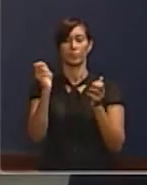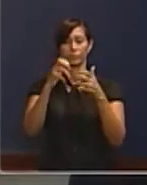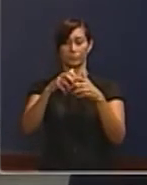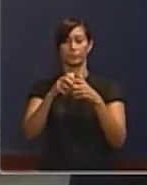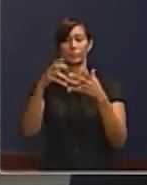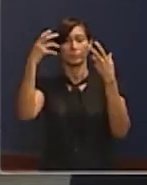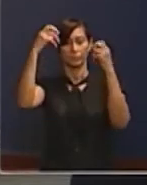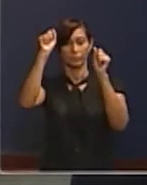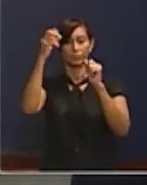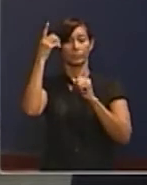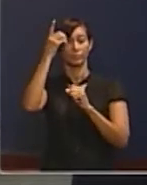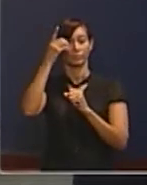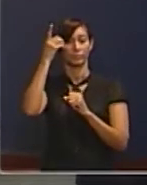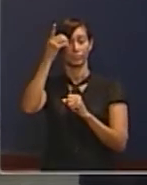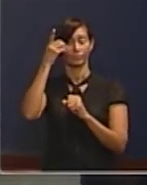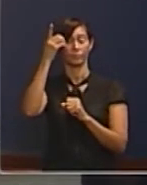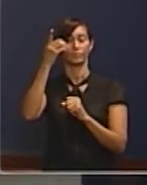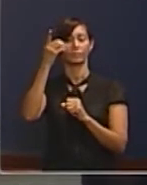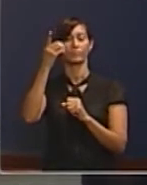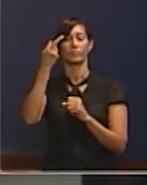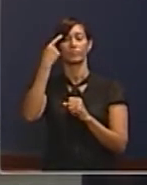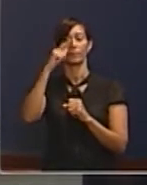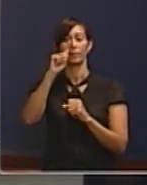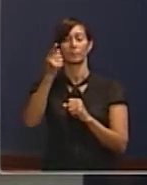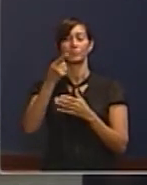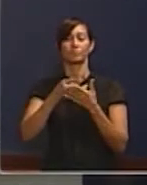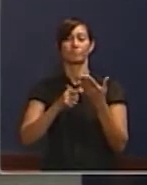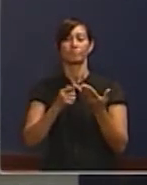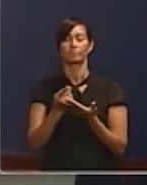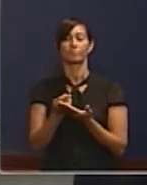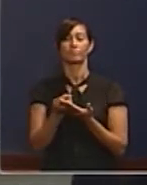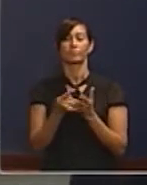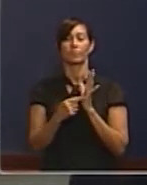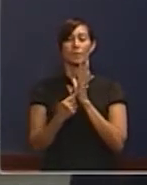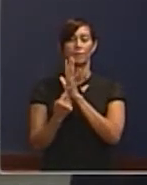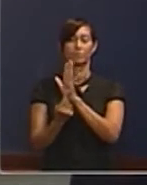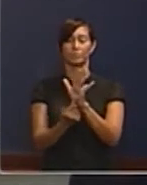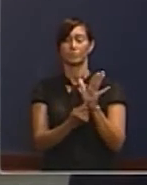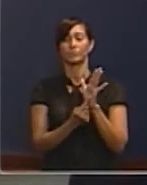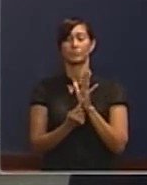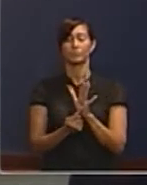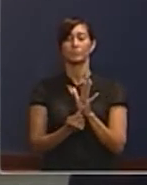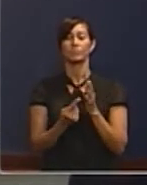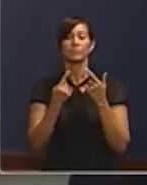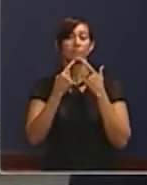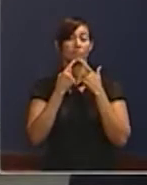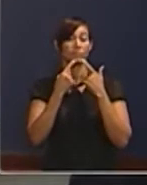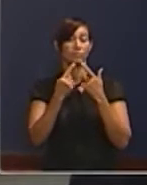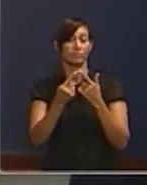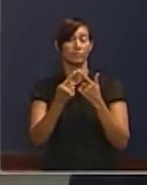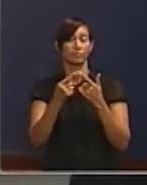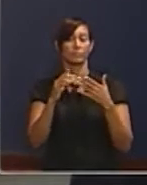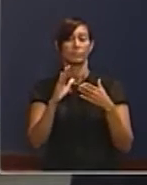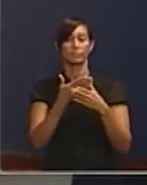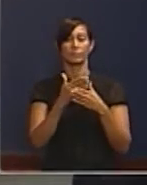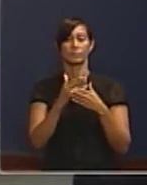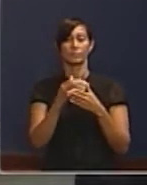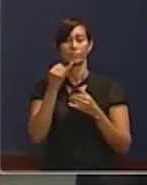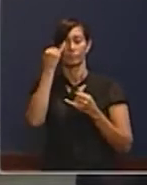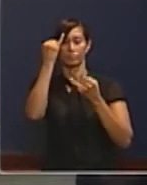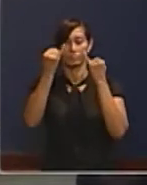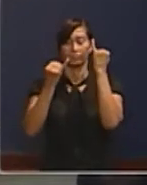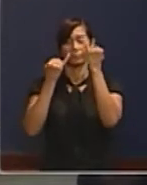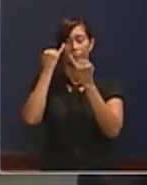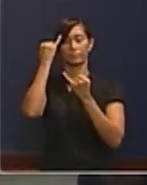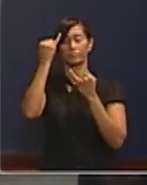Danilo Medina para que él presente o diga algo parte de las impresiones